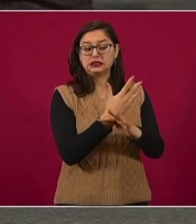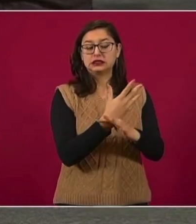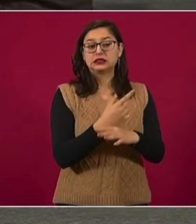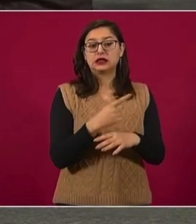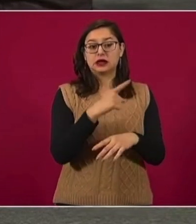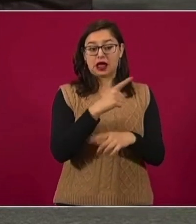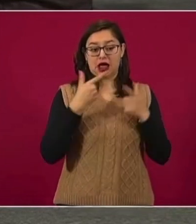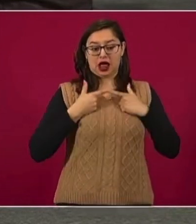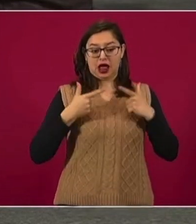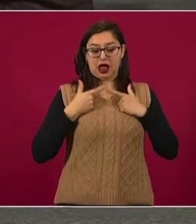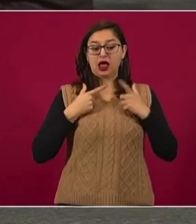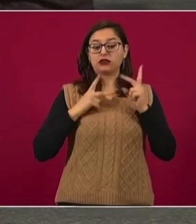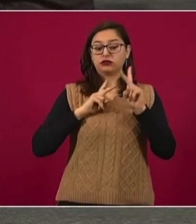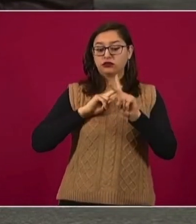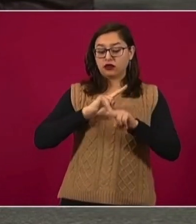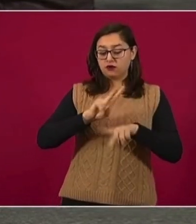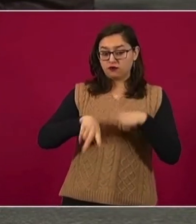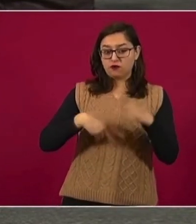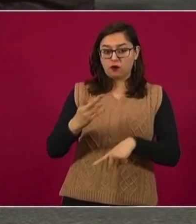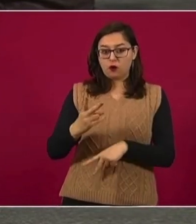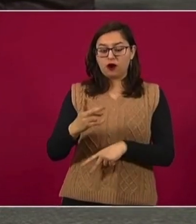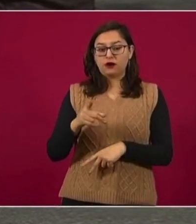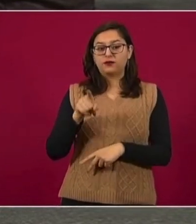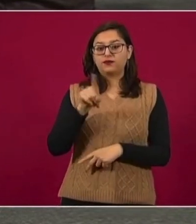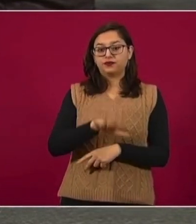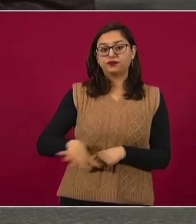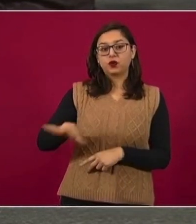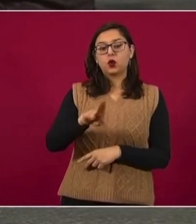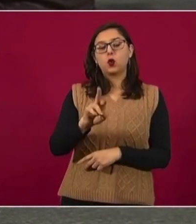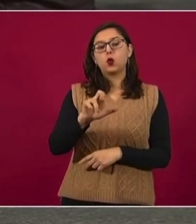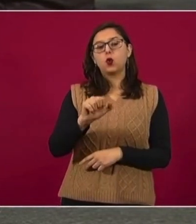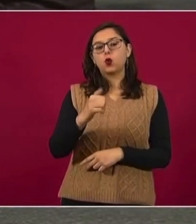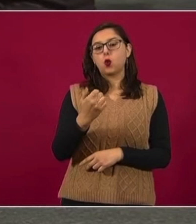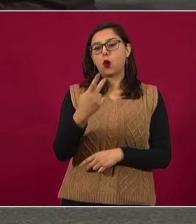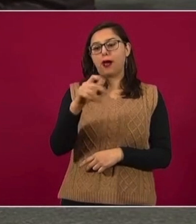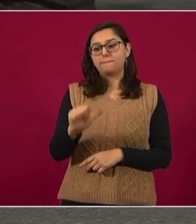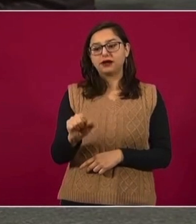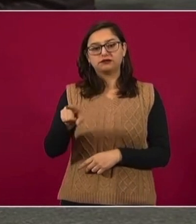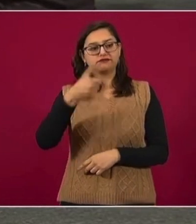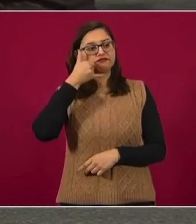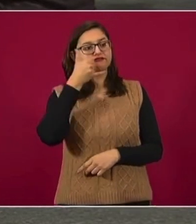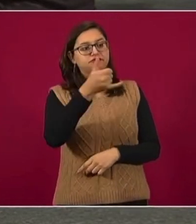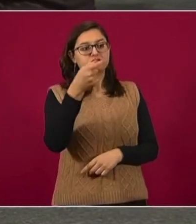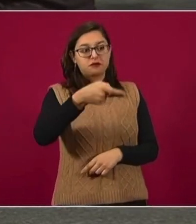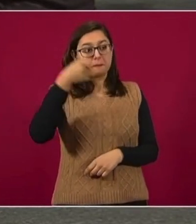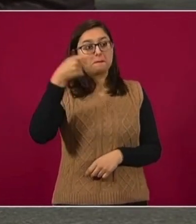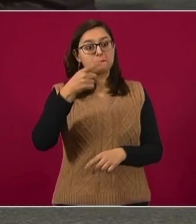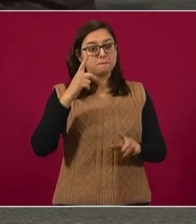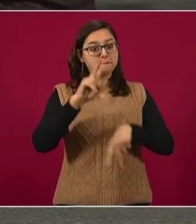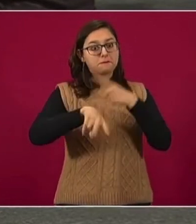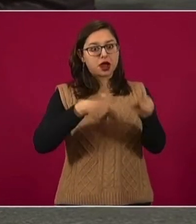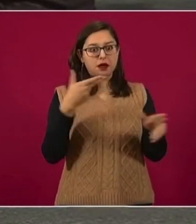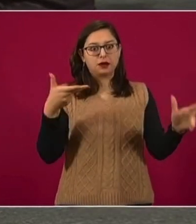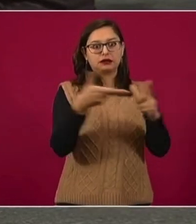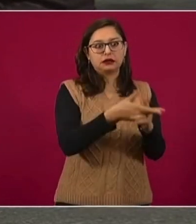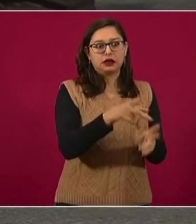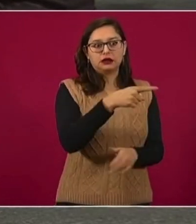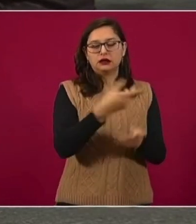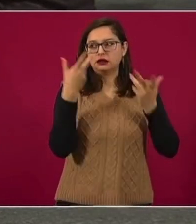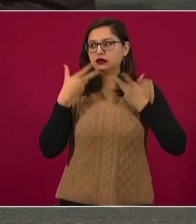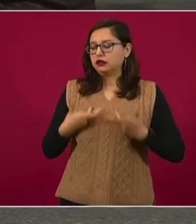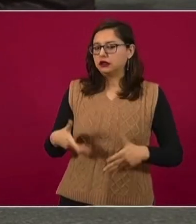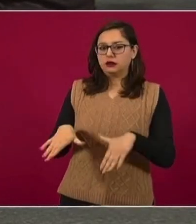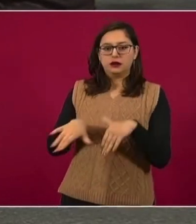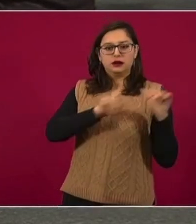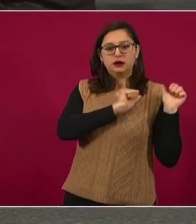fue amenazado de muerte vía telefónica, cancelan este tema. Ver su postura al respecto, señor presidente, si ya está trabajando, ya que